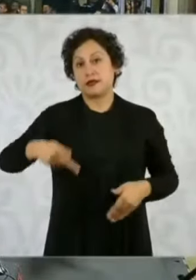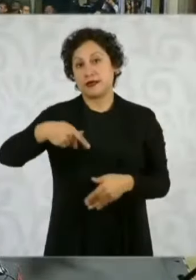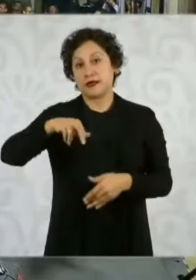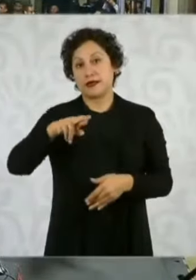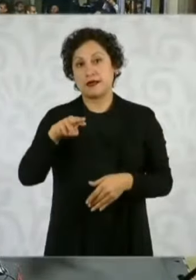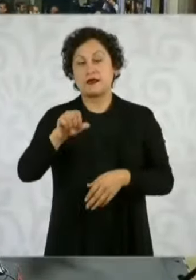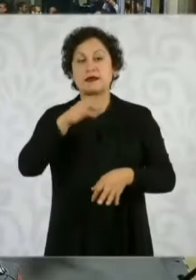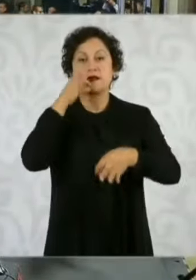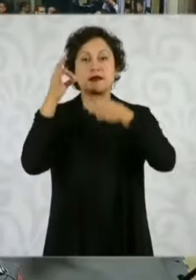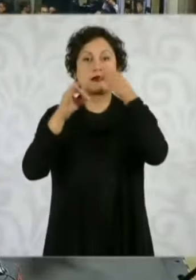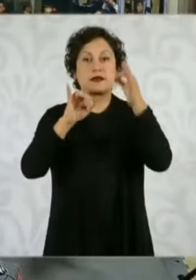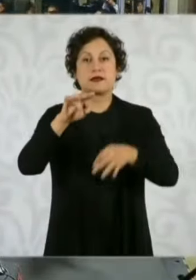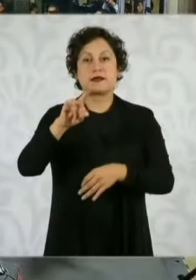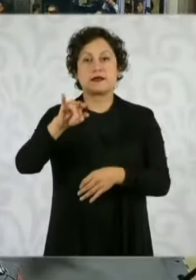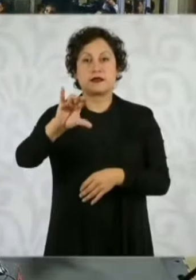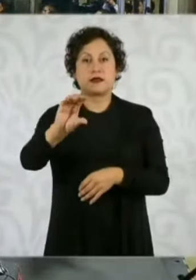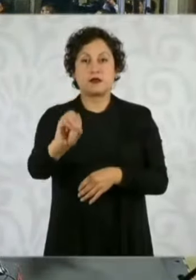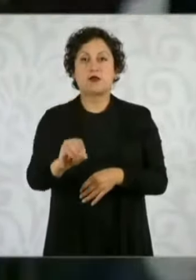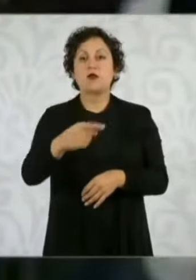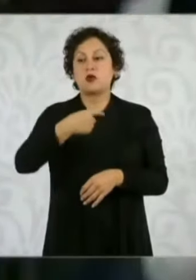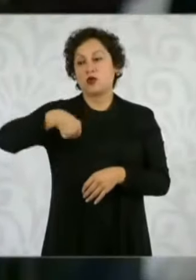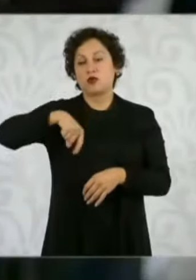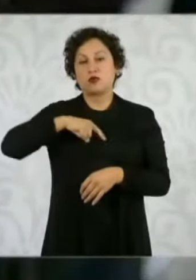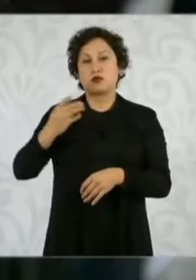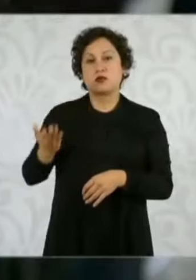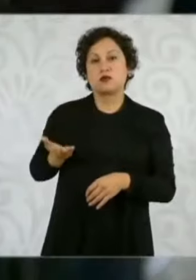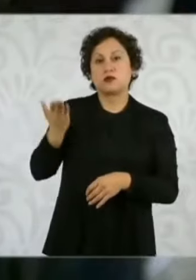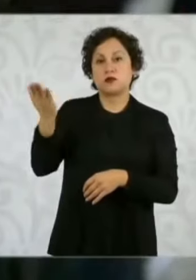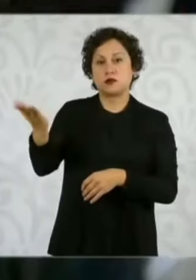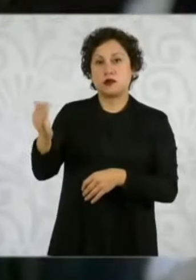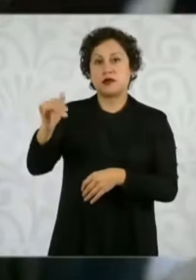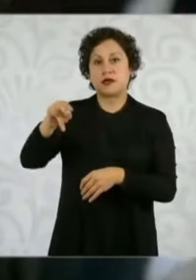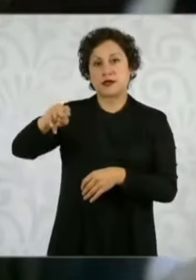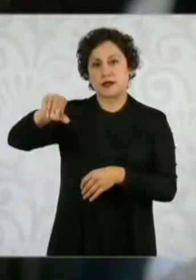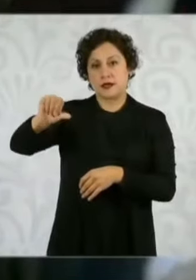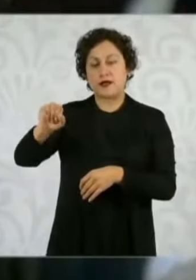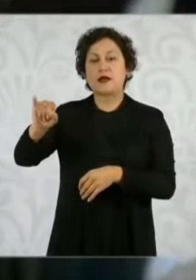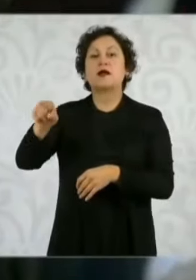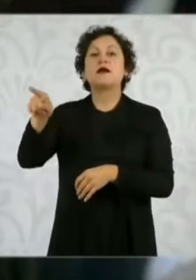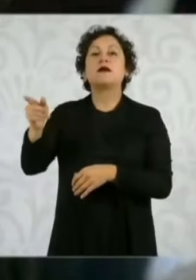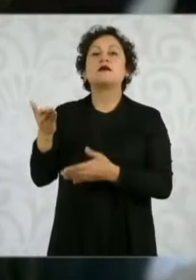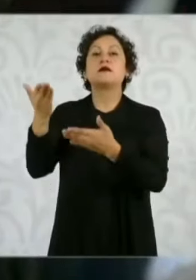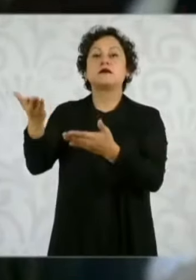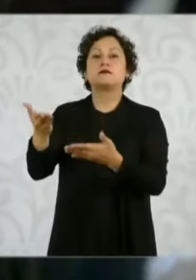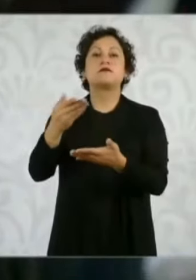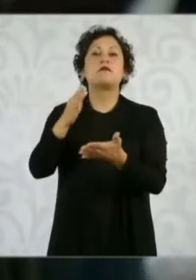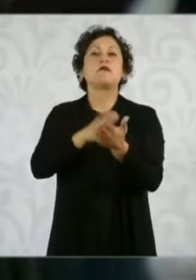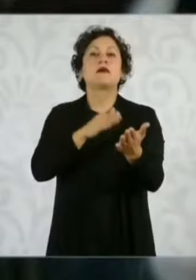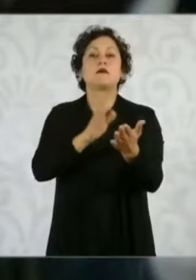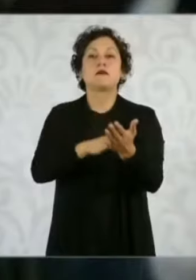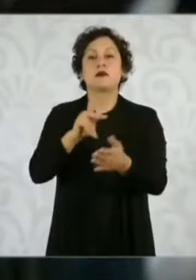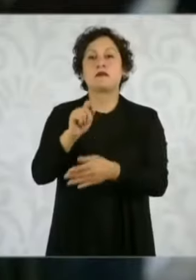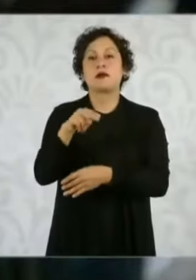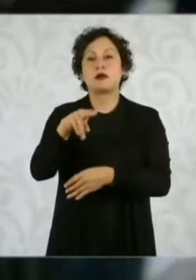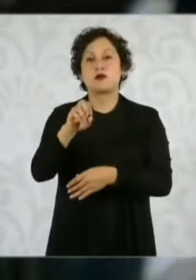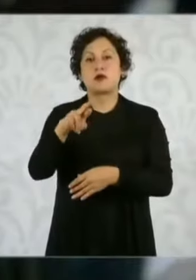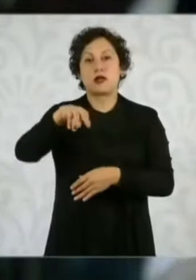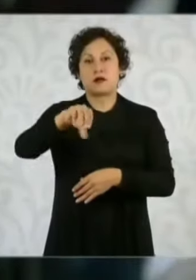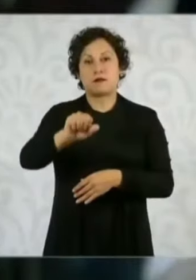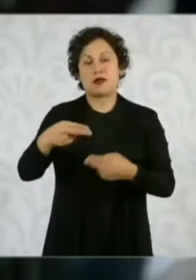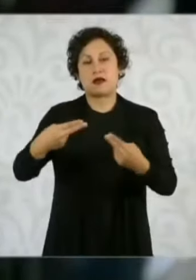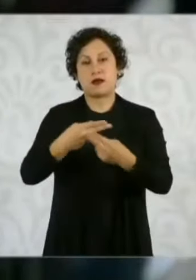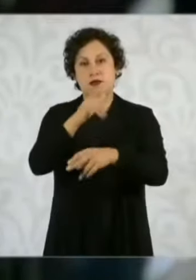Doctora, Reporte Índigo solicitó vía transparencia el documento llamado Panorama Nacional que el expresidente Felipe Calderón le entregó en